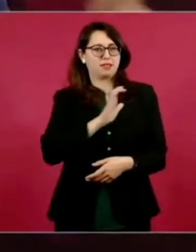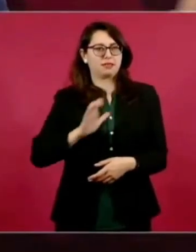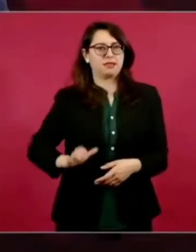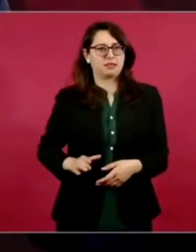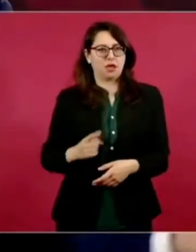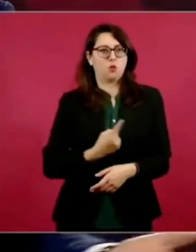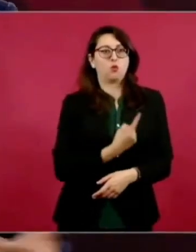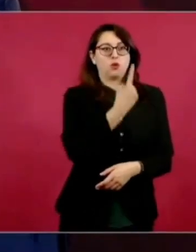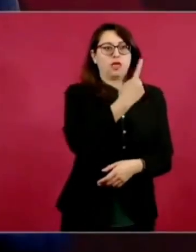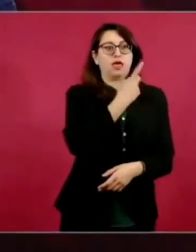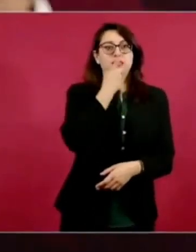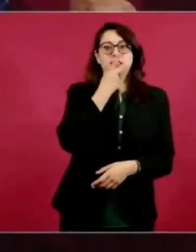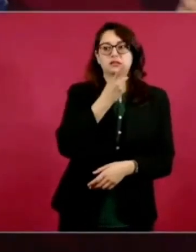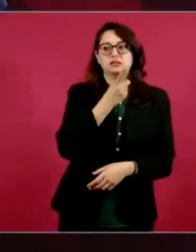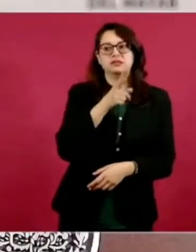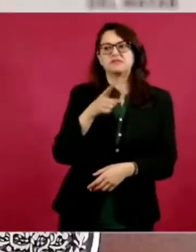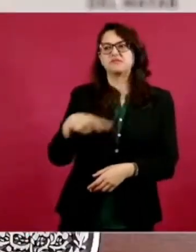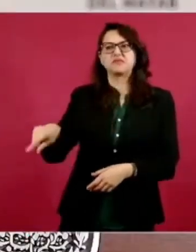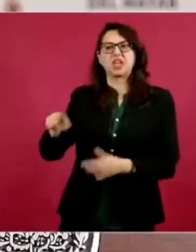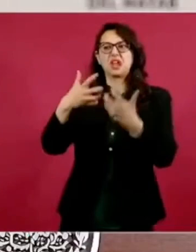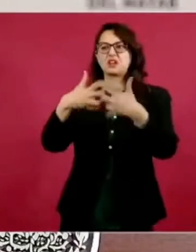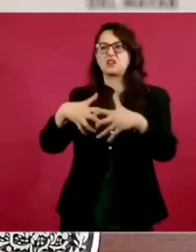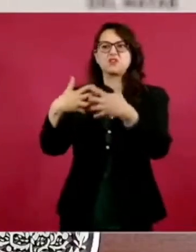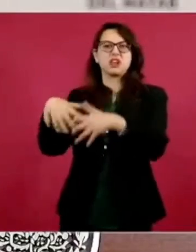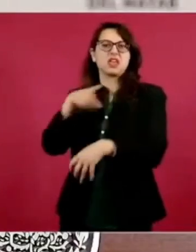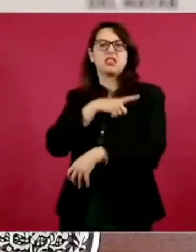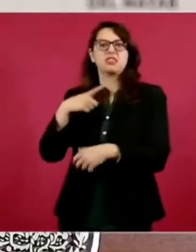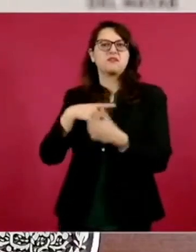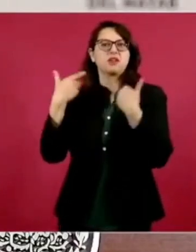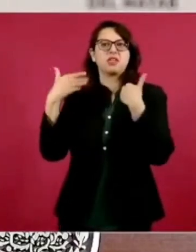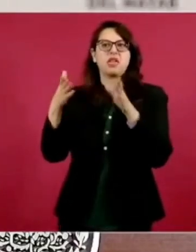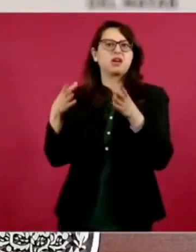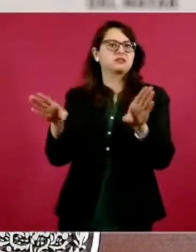ya conocen cuál es mi